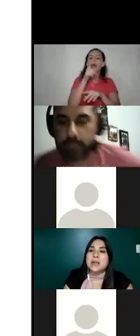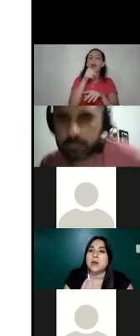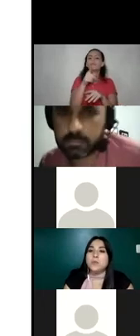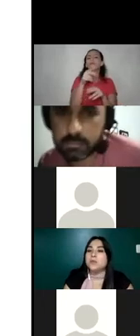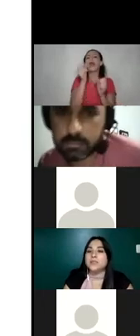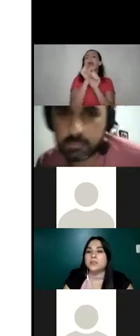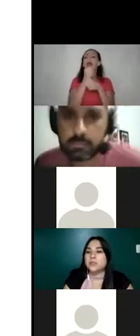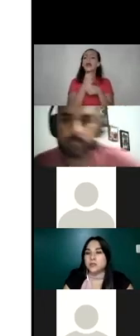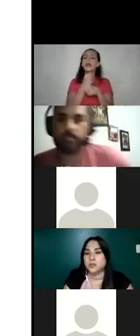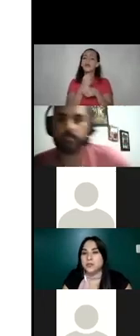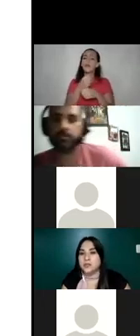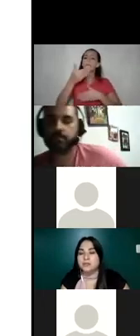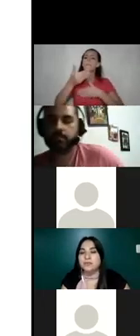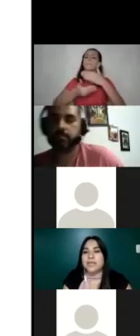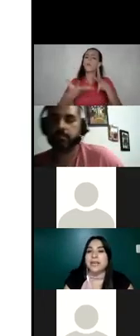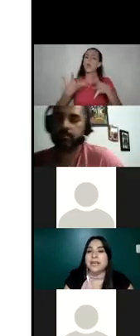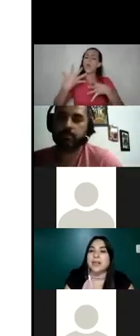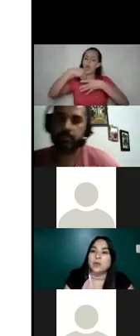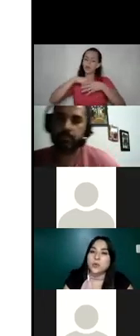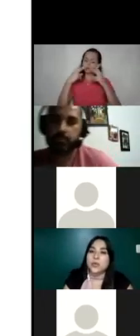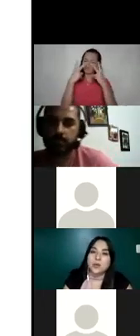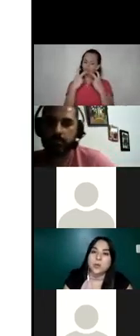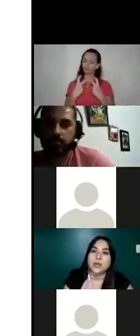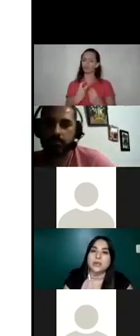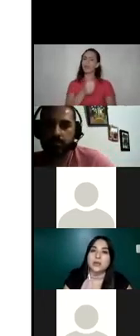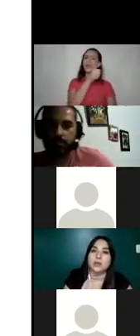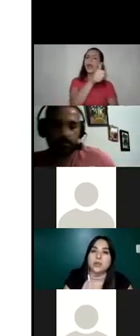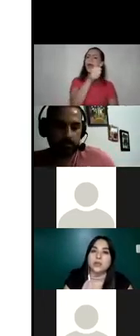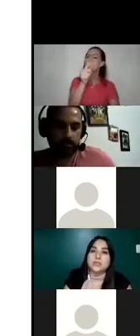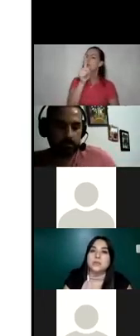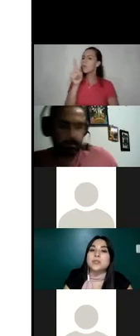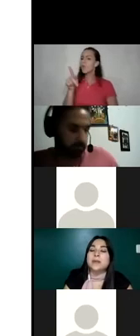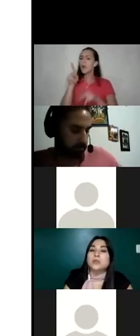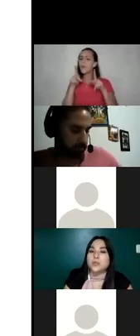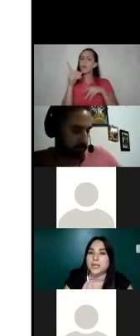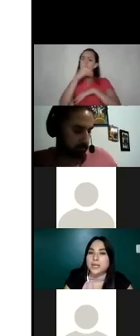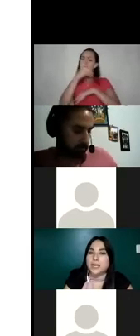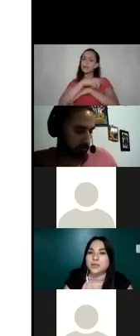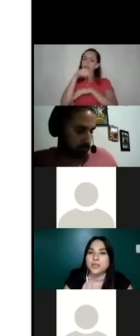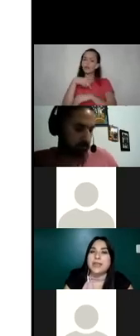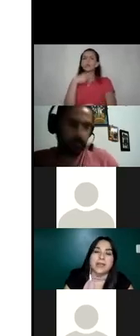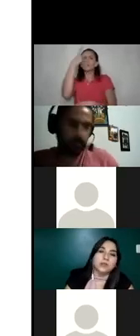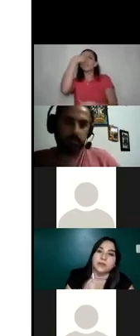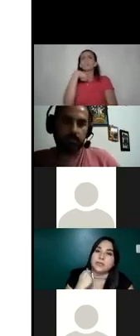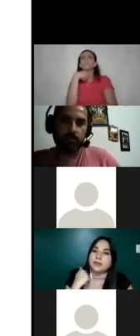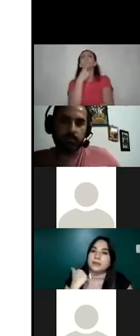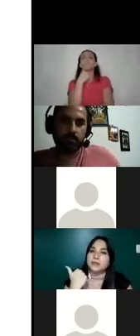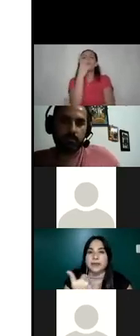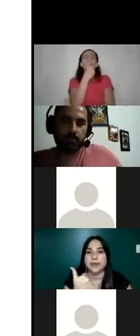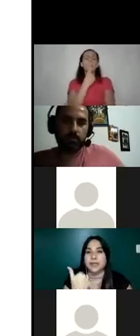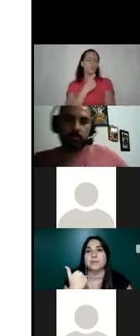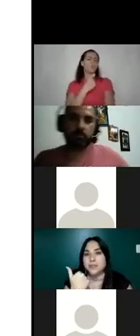un proceso de introspección que cada uno y cada una el día de hoy nos vayamos a preguntarnos en los diferentes